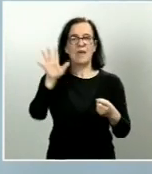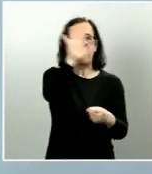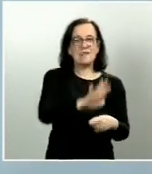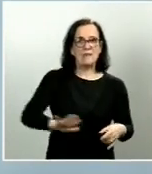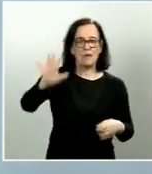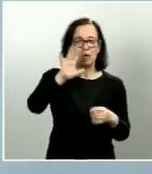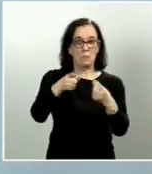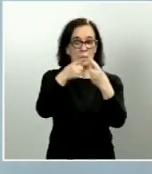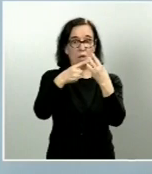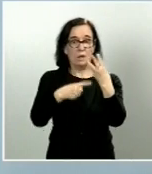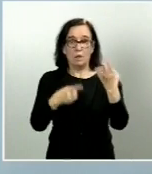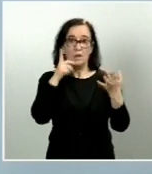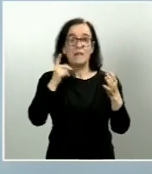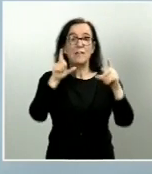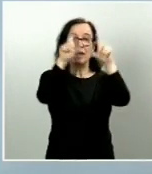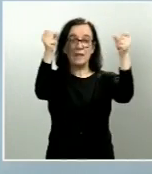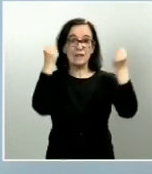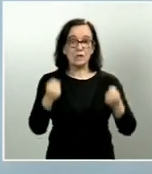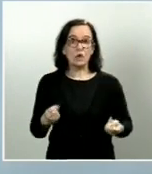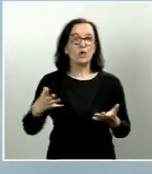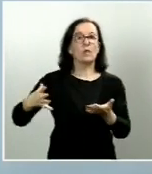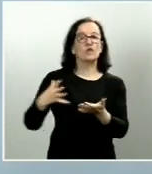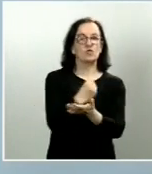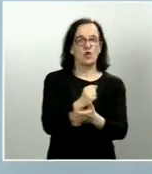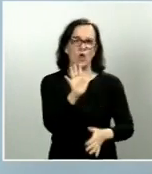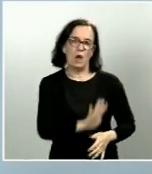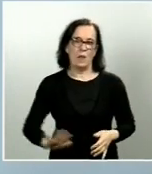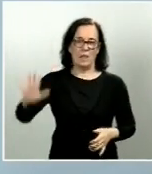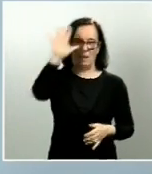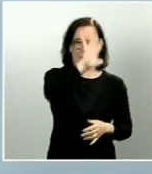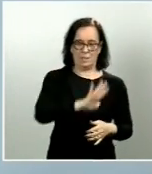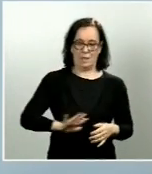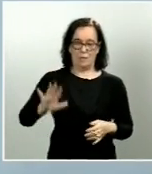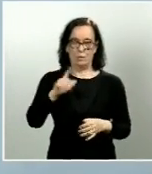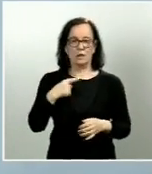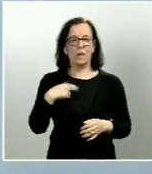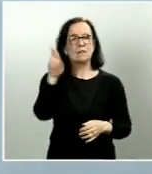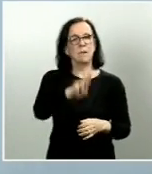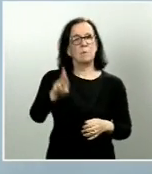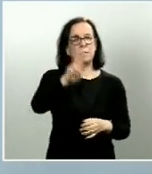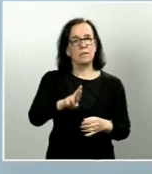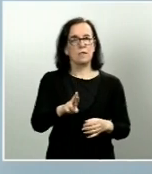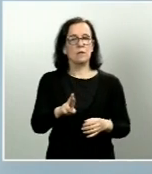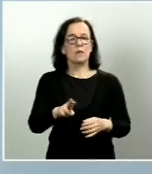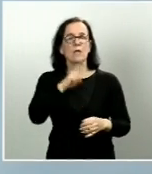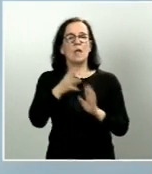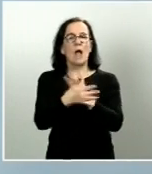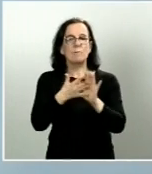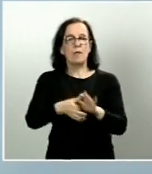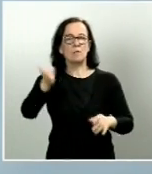y al cabo, instituciones de todo el Estado. Y repito, hablamos de bulos y